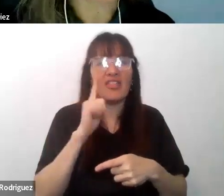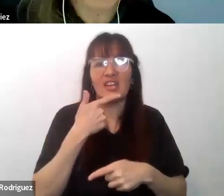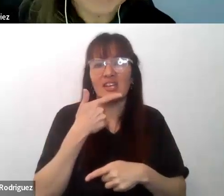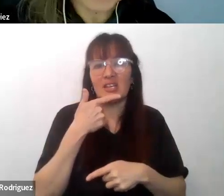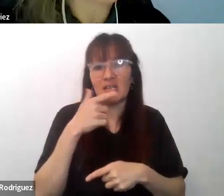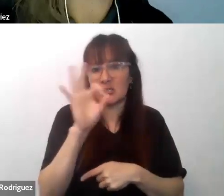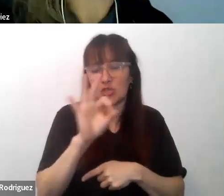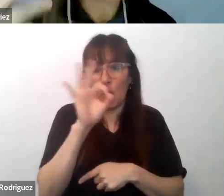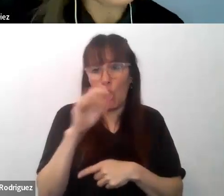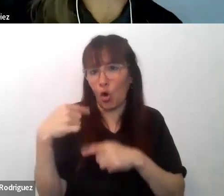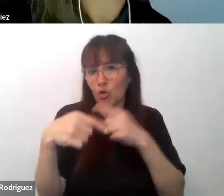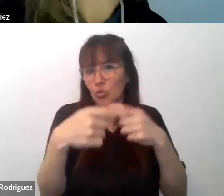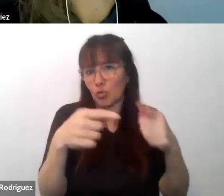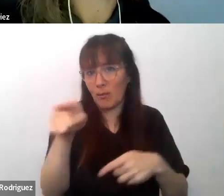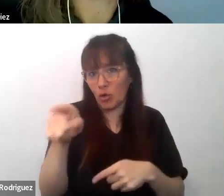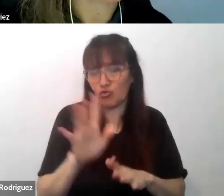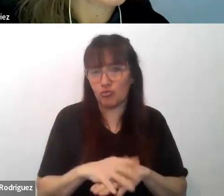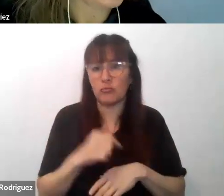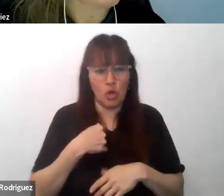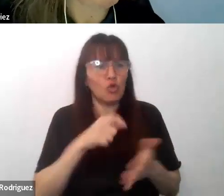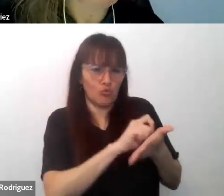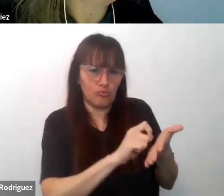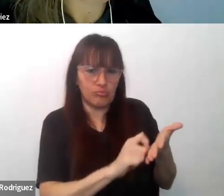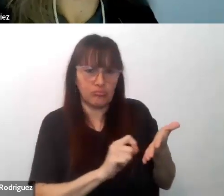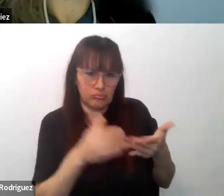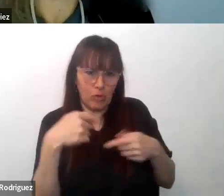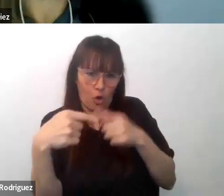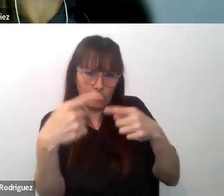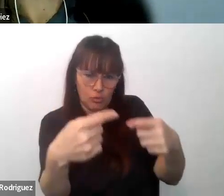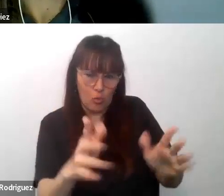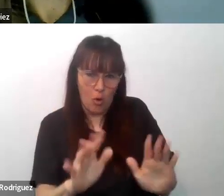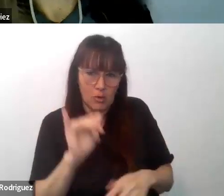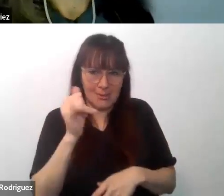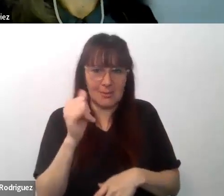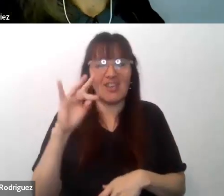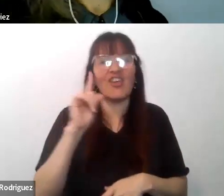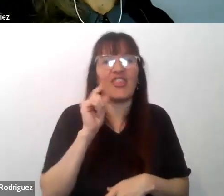está muy bien está muy bien está muy bien está ahí después perfecto listo Dris entonces seguimos